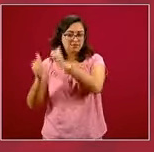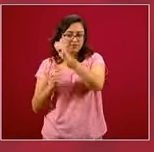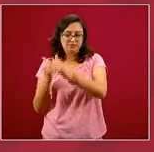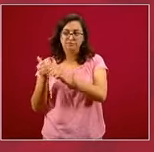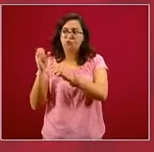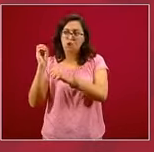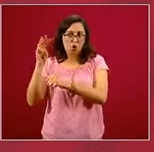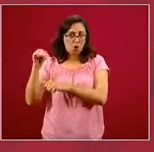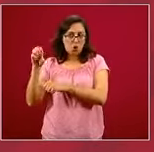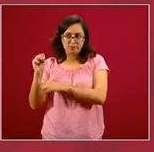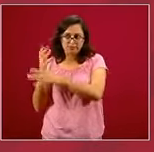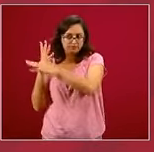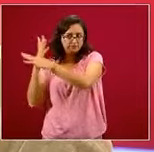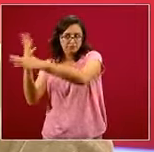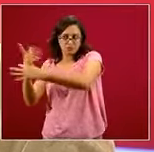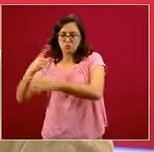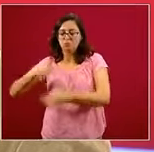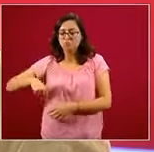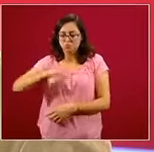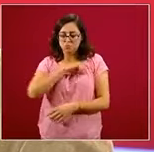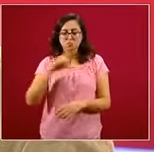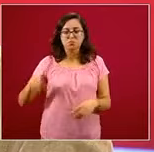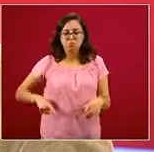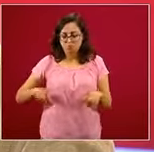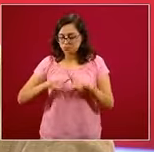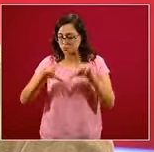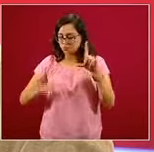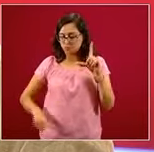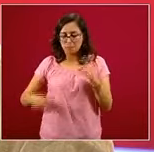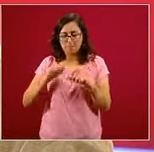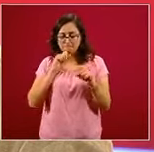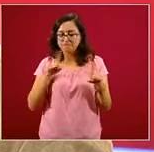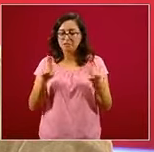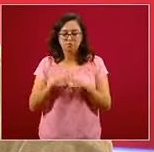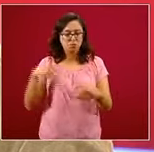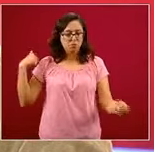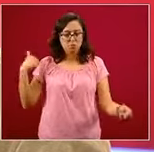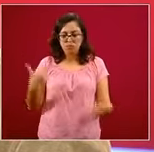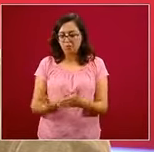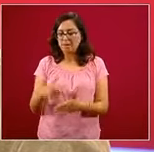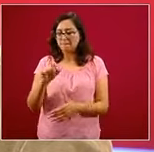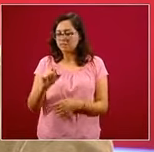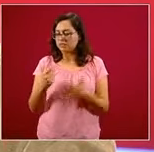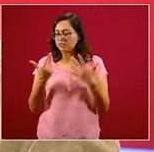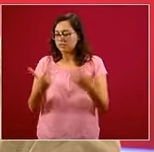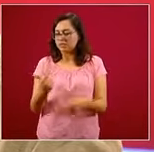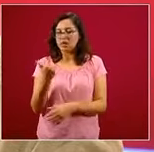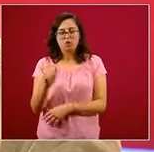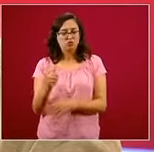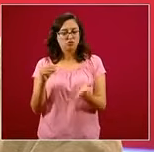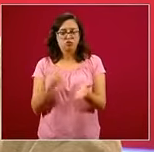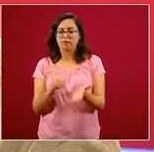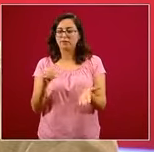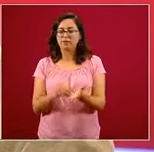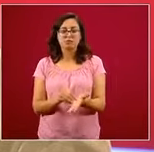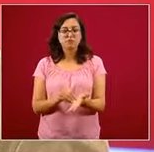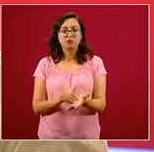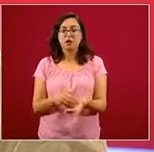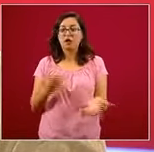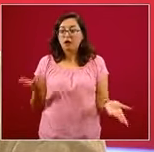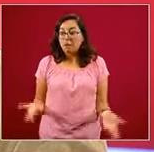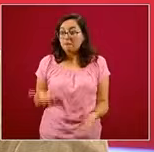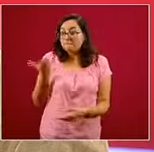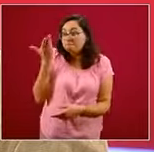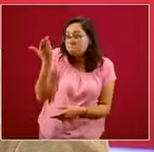postura también que tiene el Gobierno de México y hasta hoy que es 27 de agosto sigue vigente la postura. Entonces, no tiene justificación